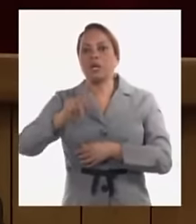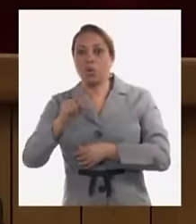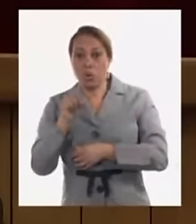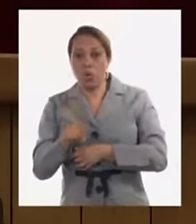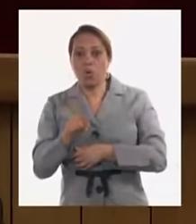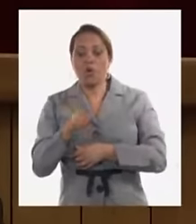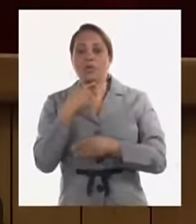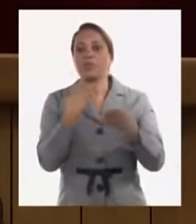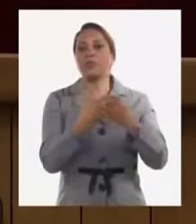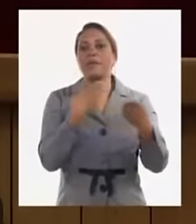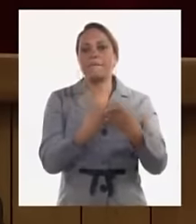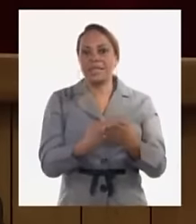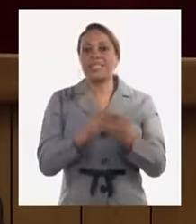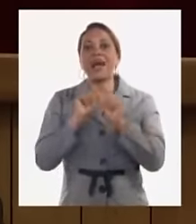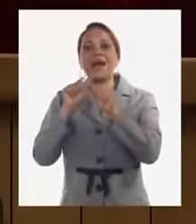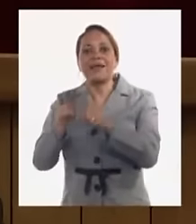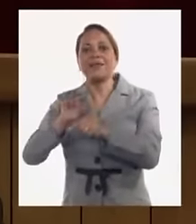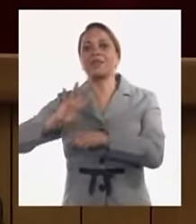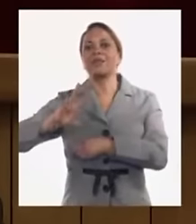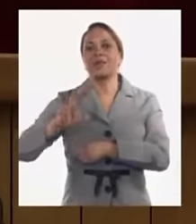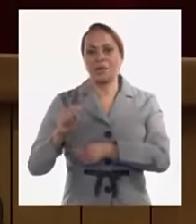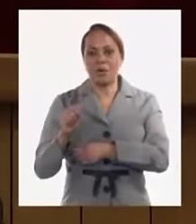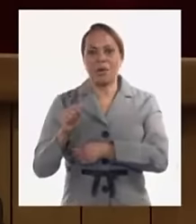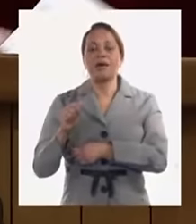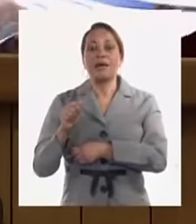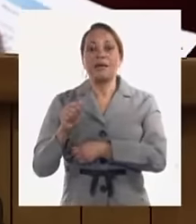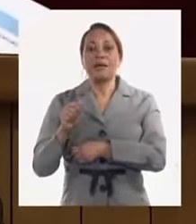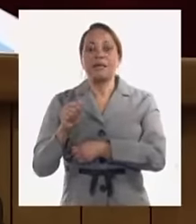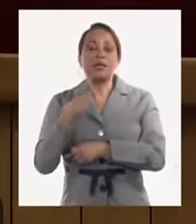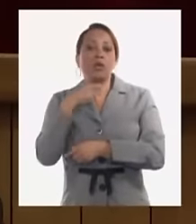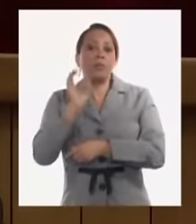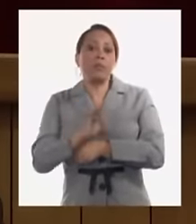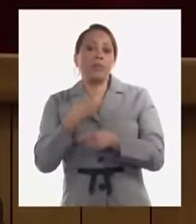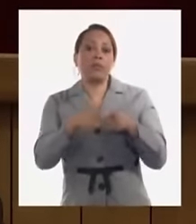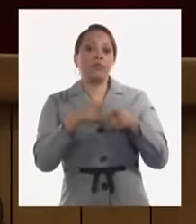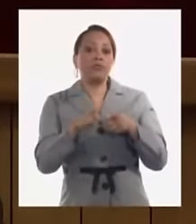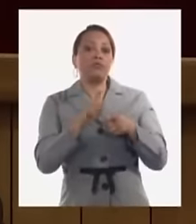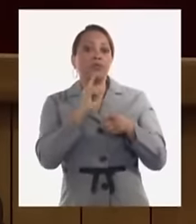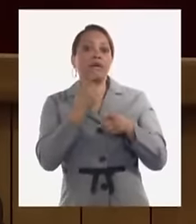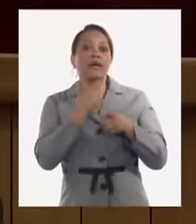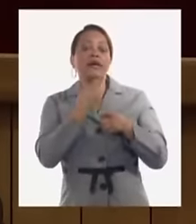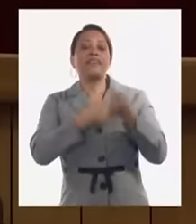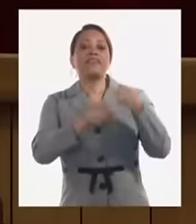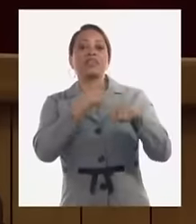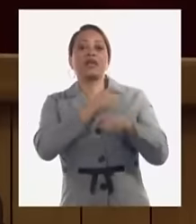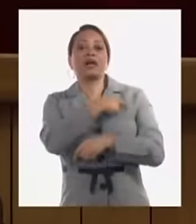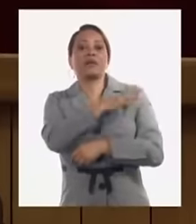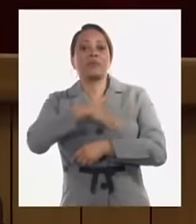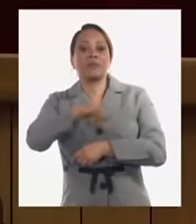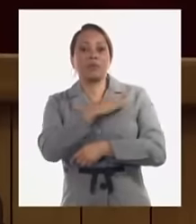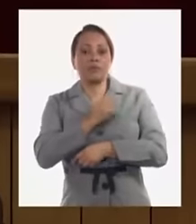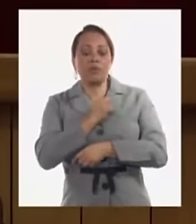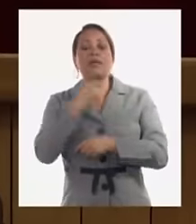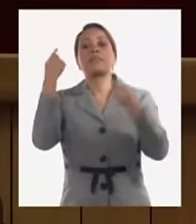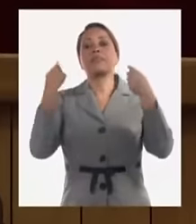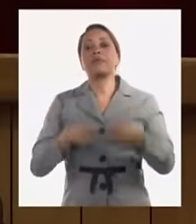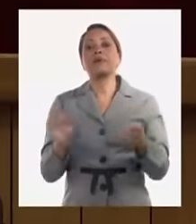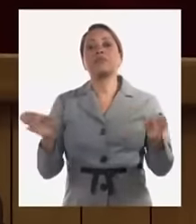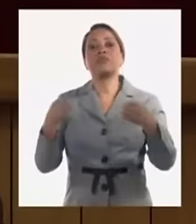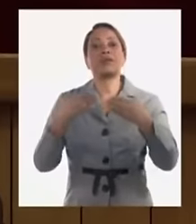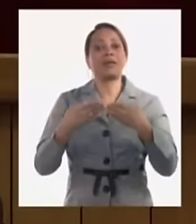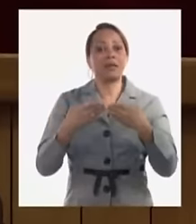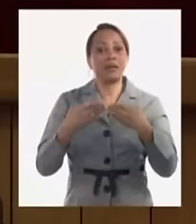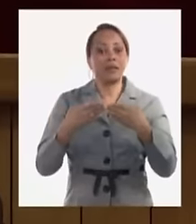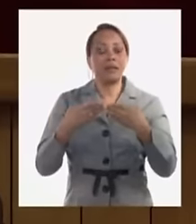vienen de una empresa donde no se están y son los mismos productos que se revenden después de la población tenemos que cerrar filas